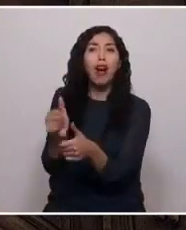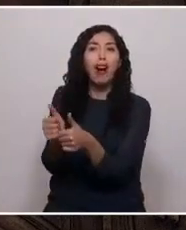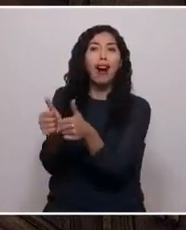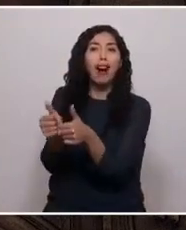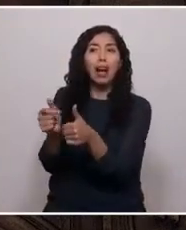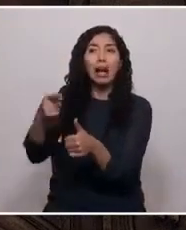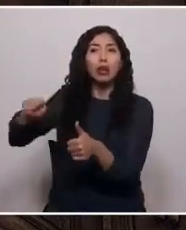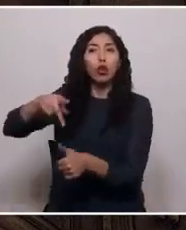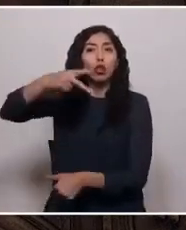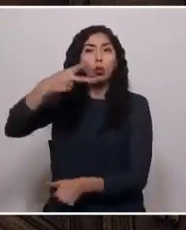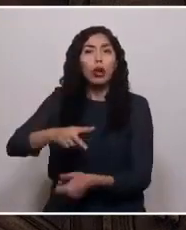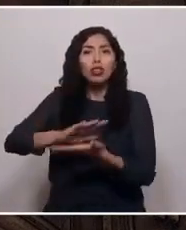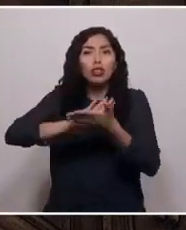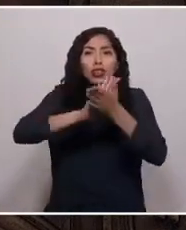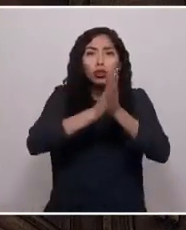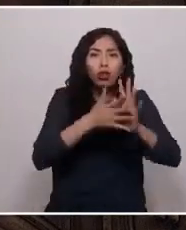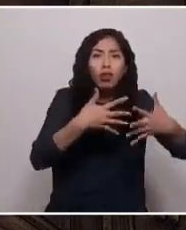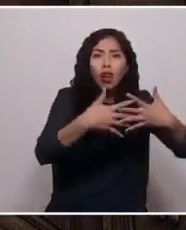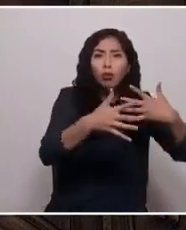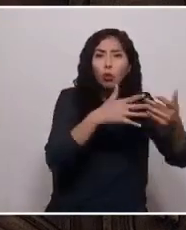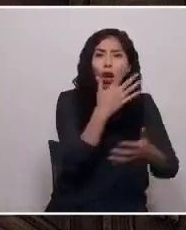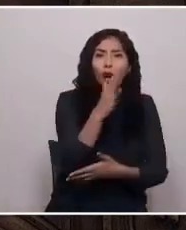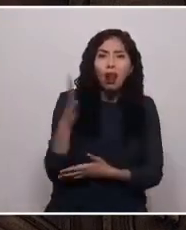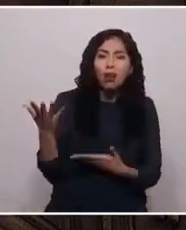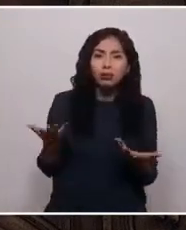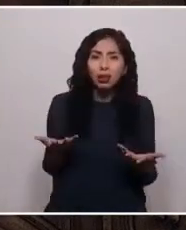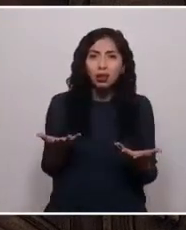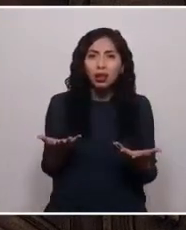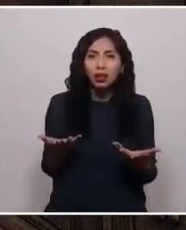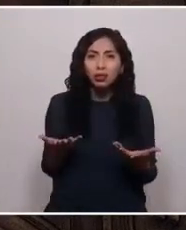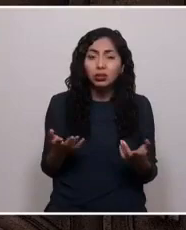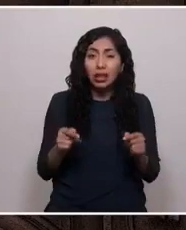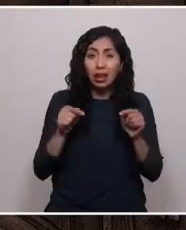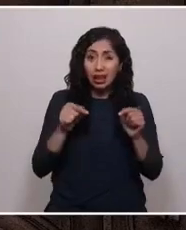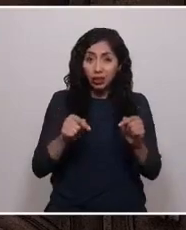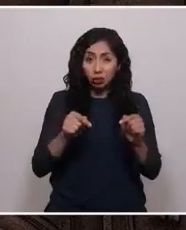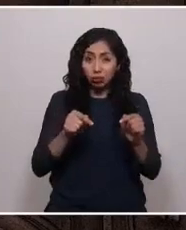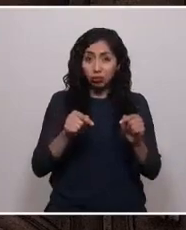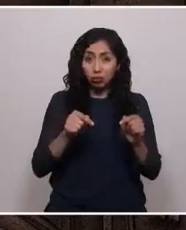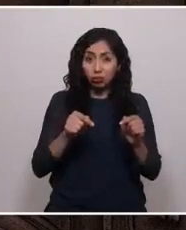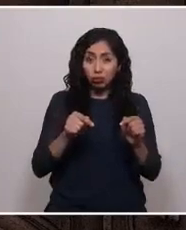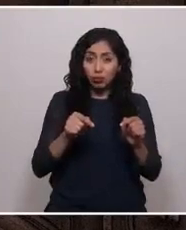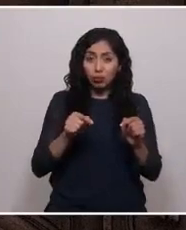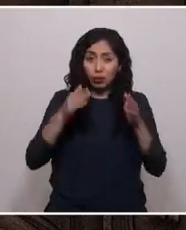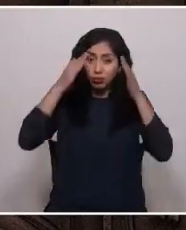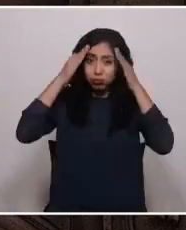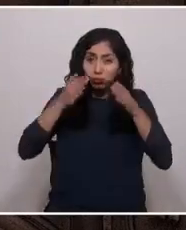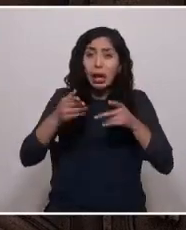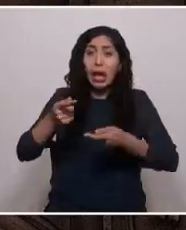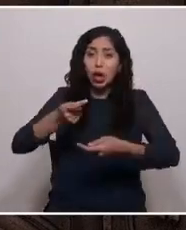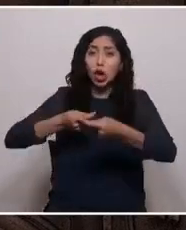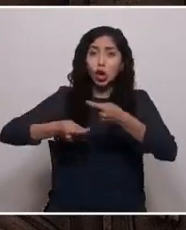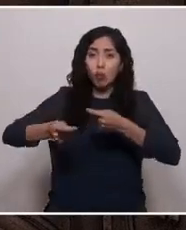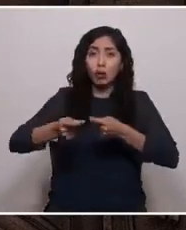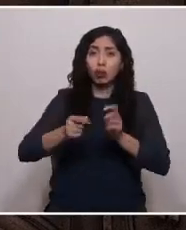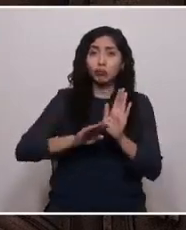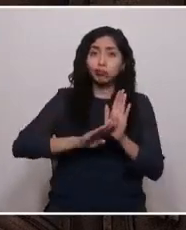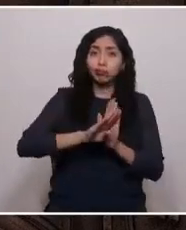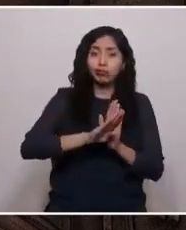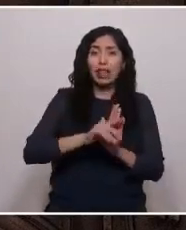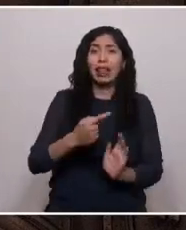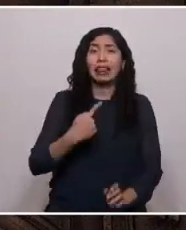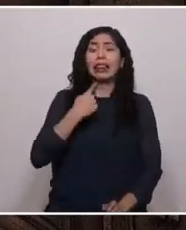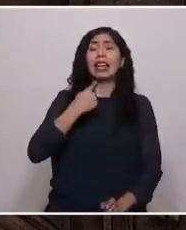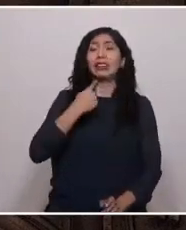dueños de nuestros recursos naturales, siendo una de estas las principales fuentes de concentración económica que tanto daño le ha hecho